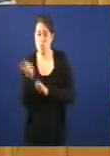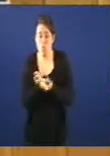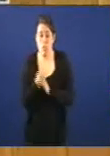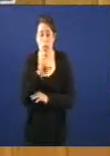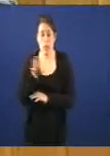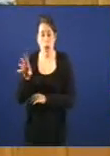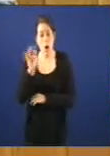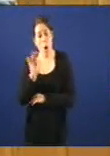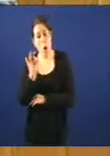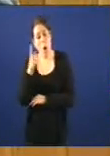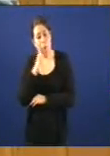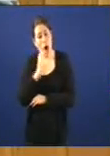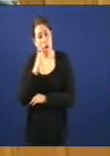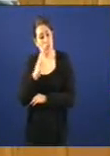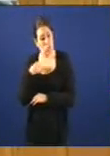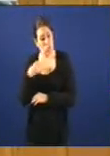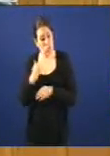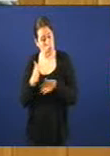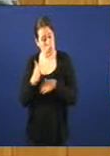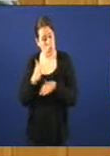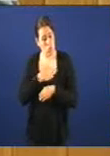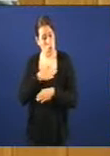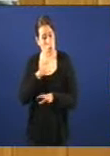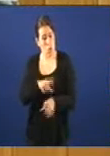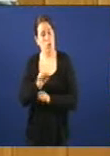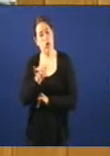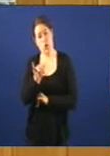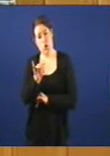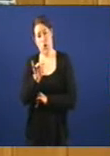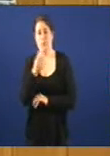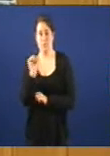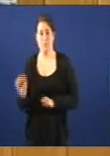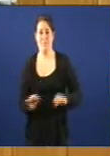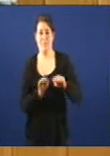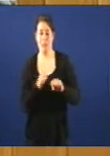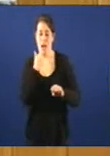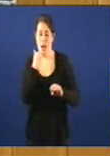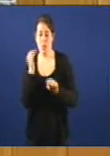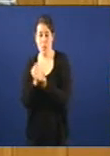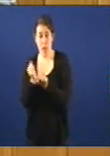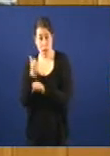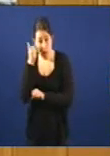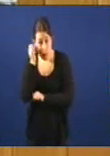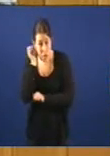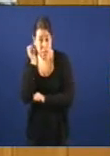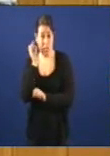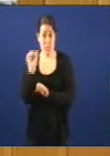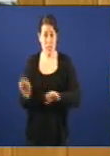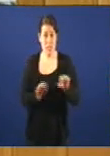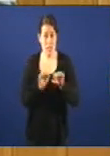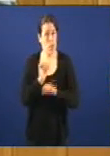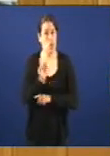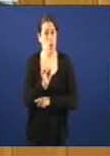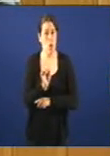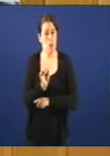que nos roubaron, aí sí que saen inmediatamente prestos a defendelos. Cando hai que defender a traballadoras, aí non. Aí deixan que ellas voten o